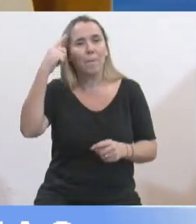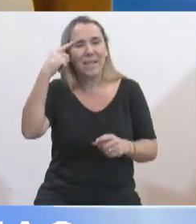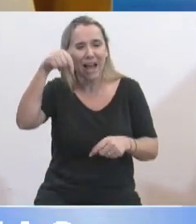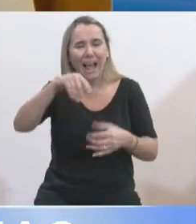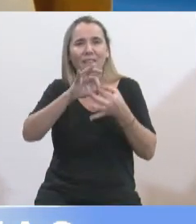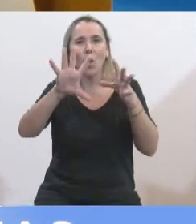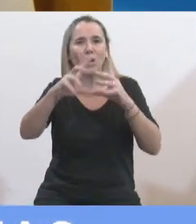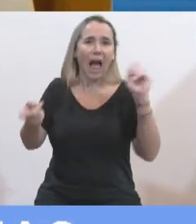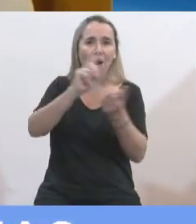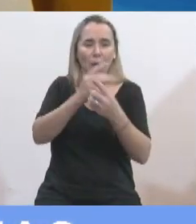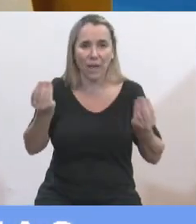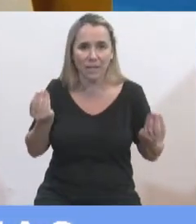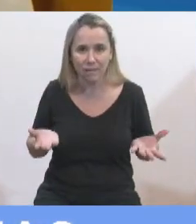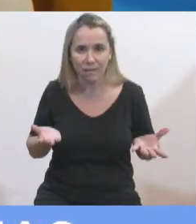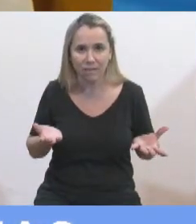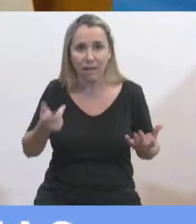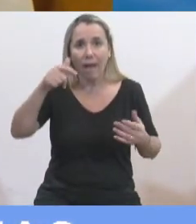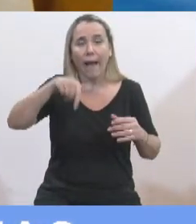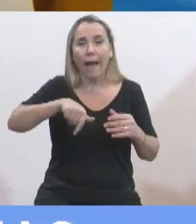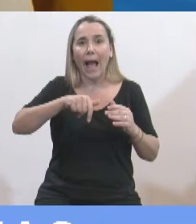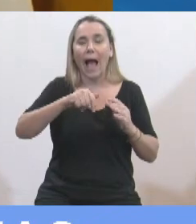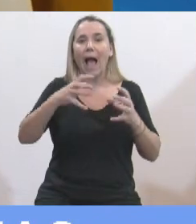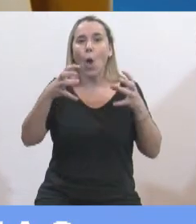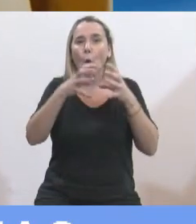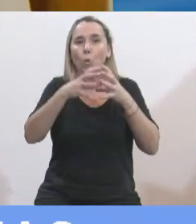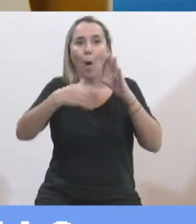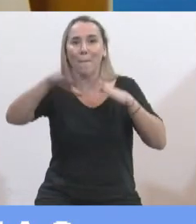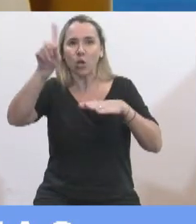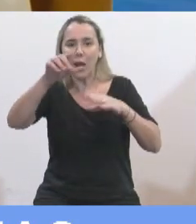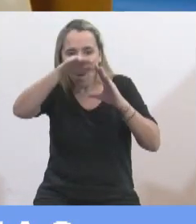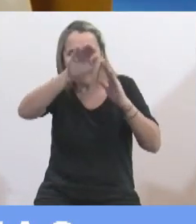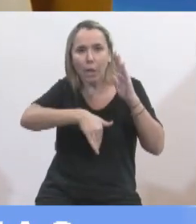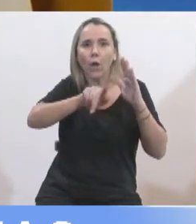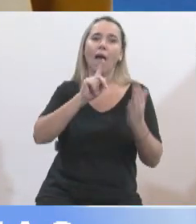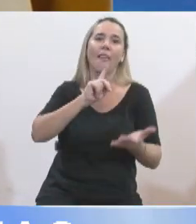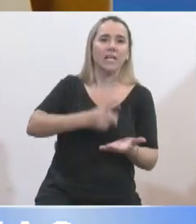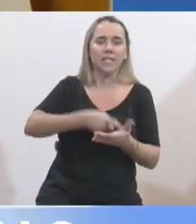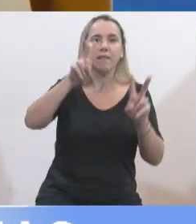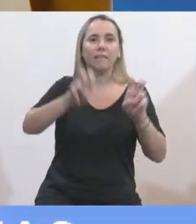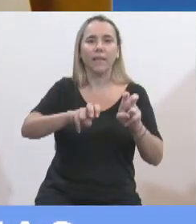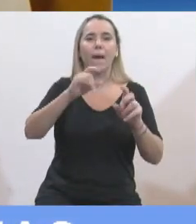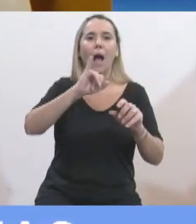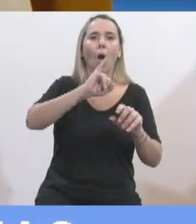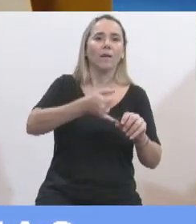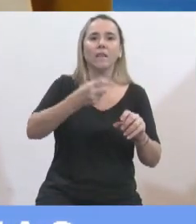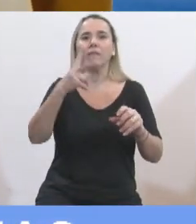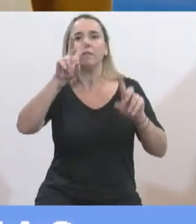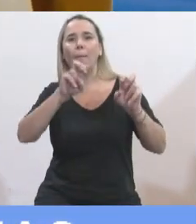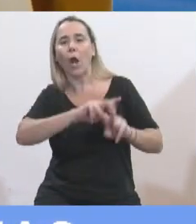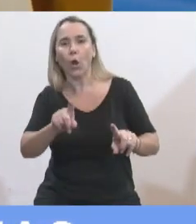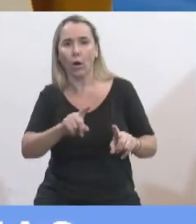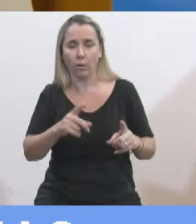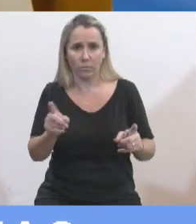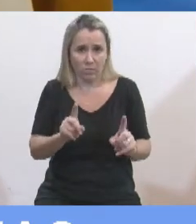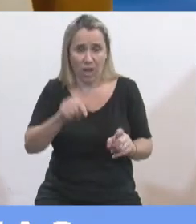al revés? De que acá la minoría dice qué tema podemos tratar, y no temas. Todos los temas son de dos tercios. A partir de acá todos